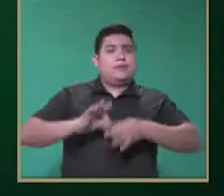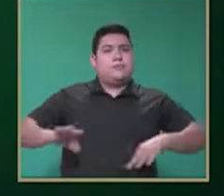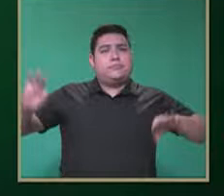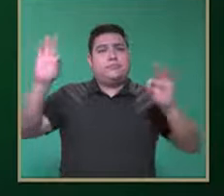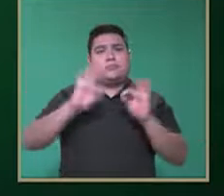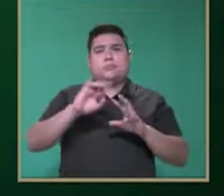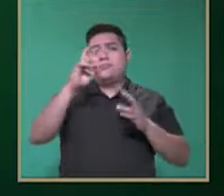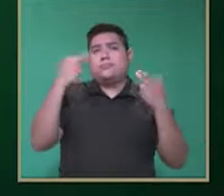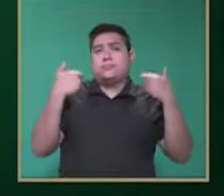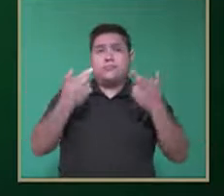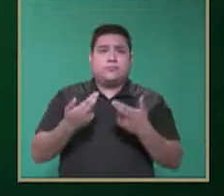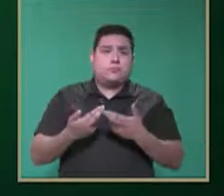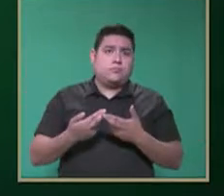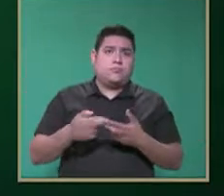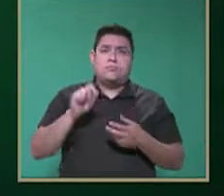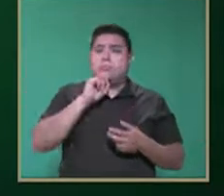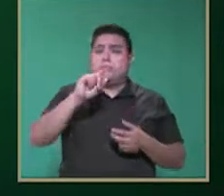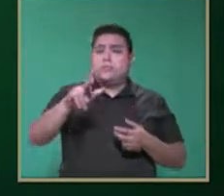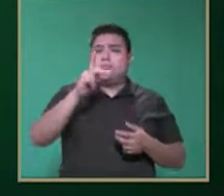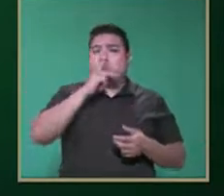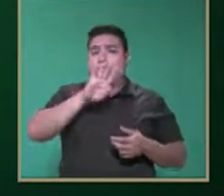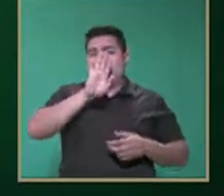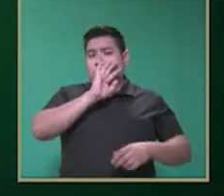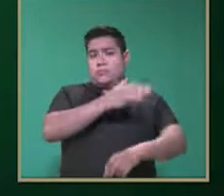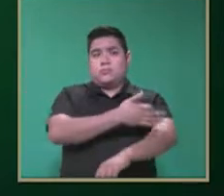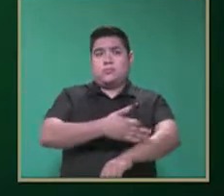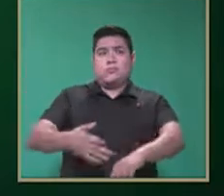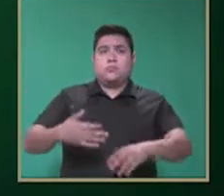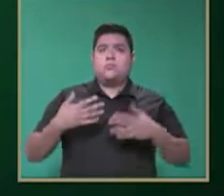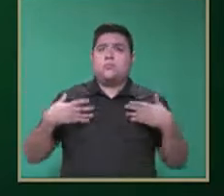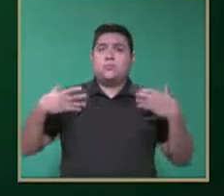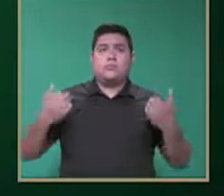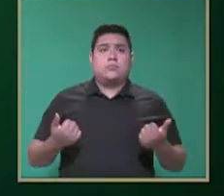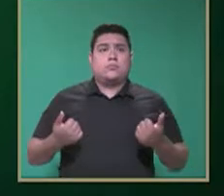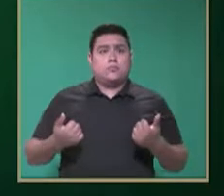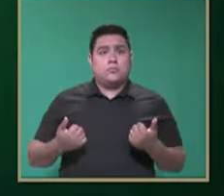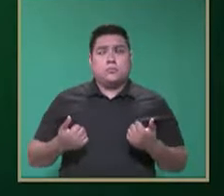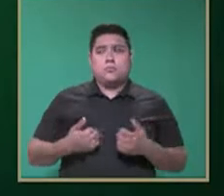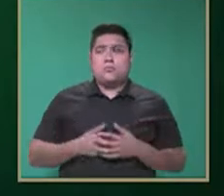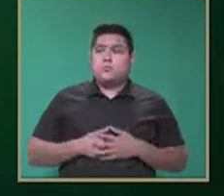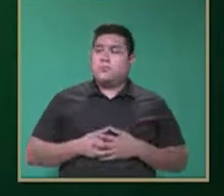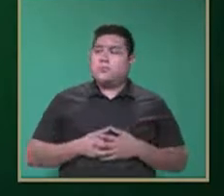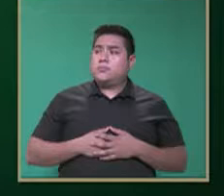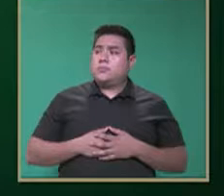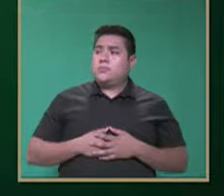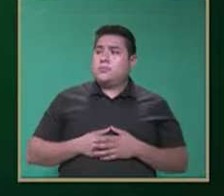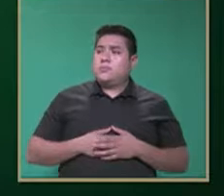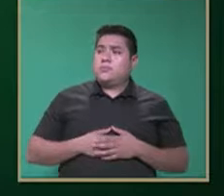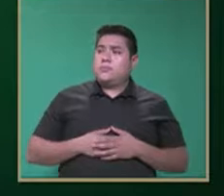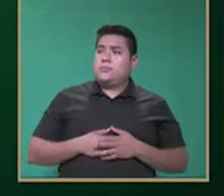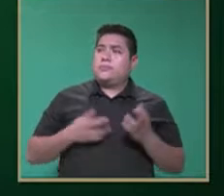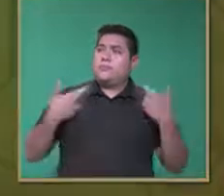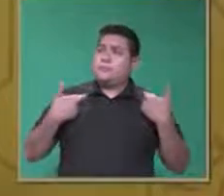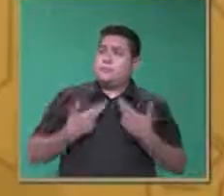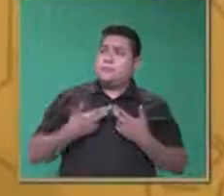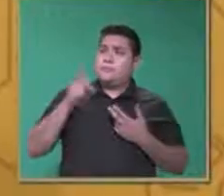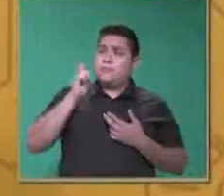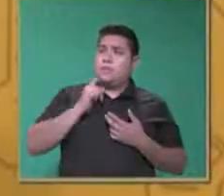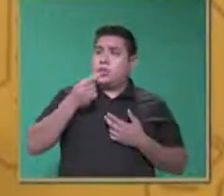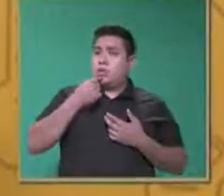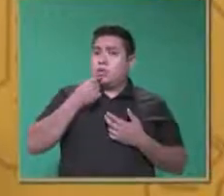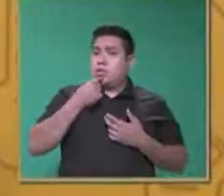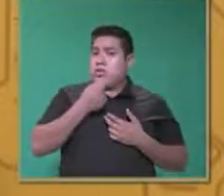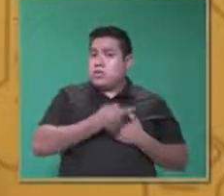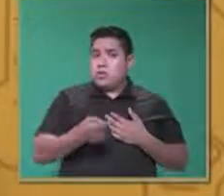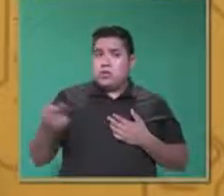como docentes y como padres de familia entendamos algo muy importante, maestra. Que ellos tienen